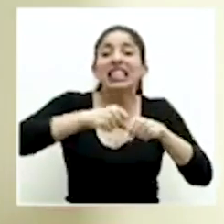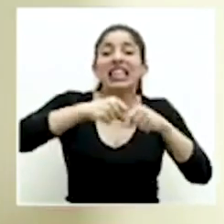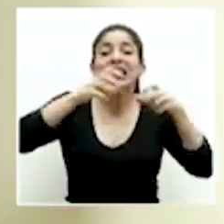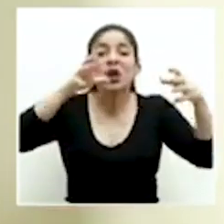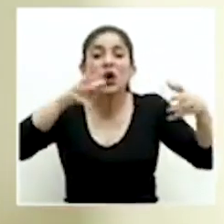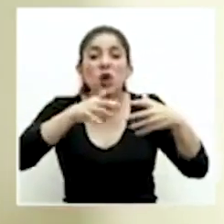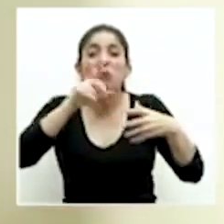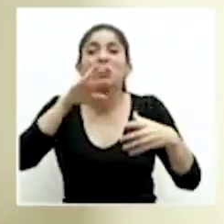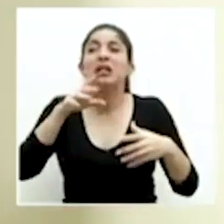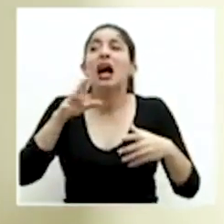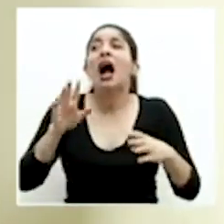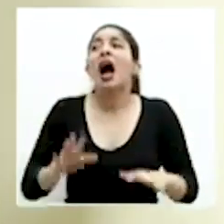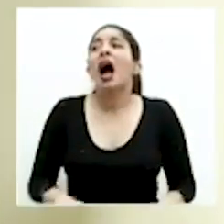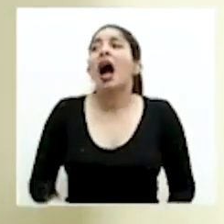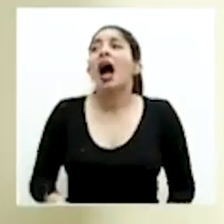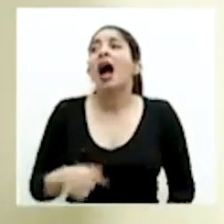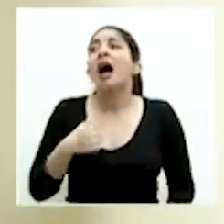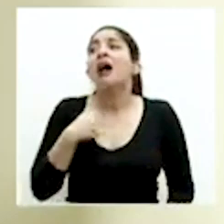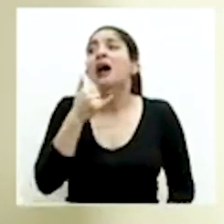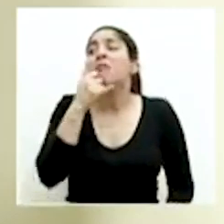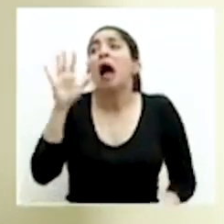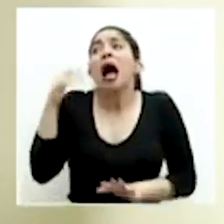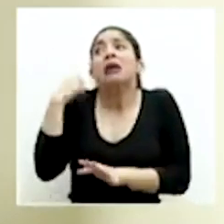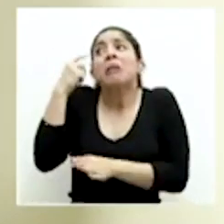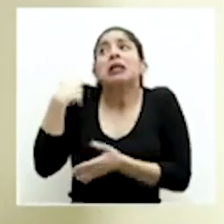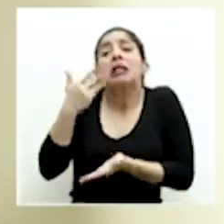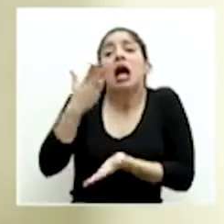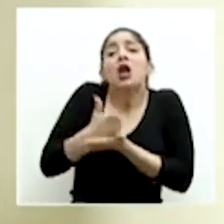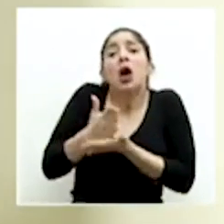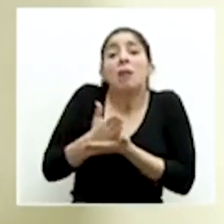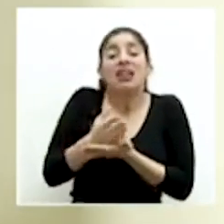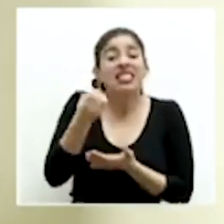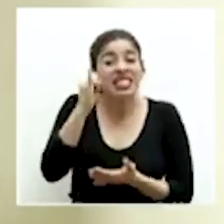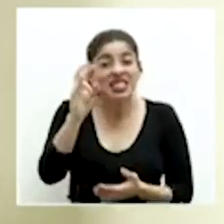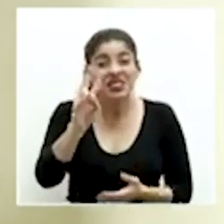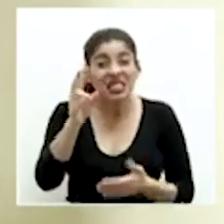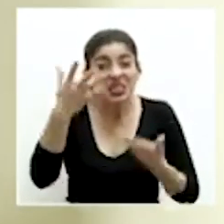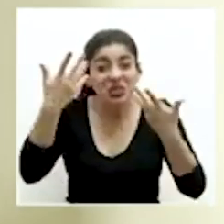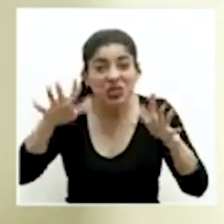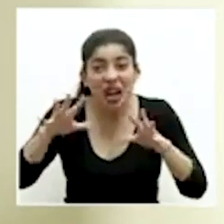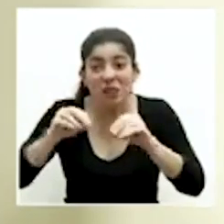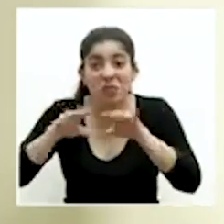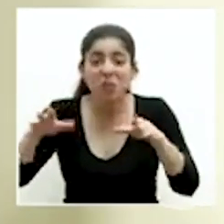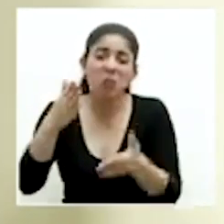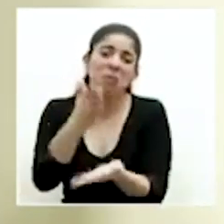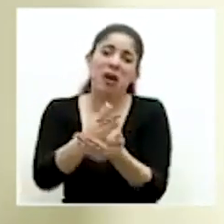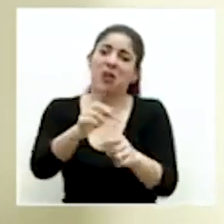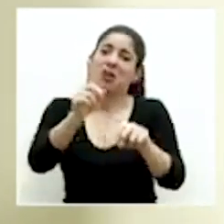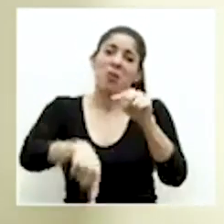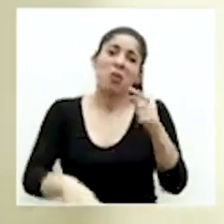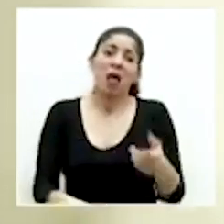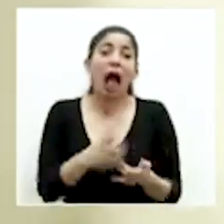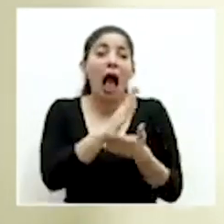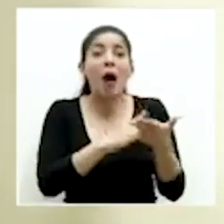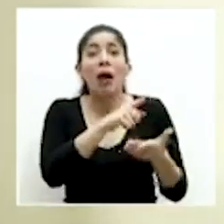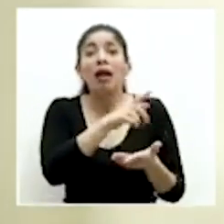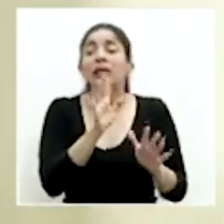caravanas decían digan ay si mira ya no vamos a hacerlo más si el virus agarra impulso no lo podemos detener así de fácil